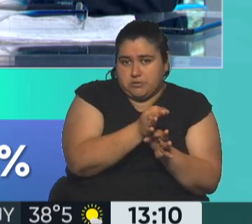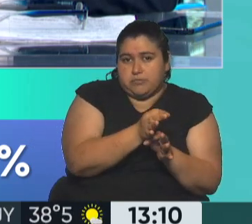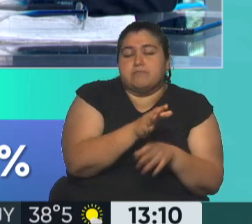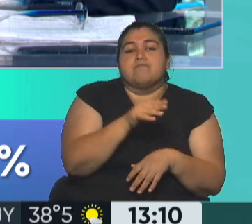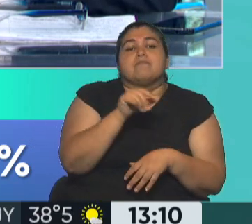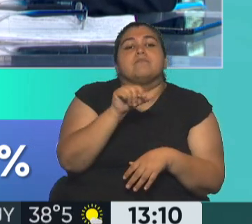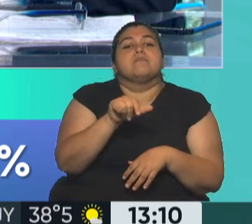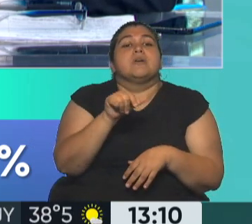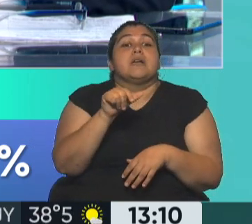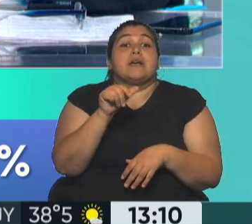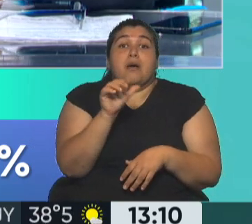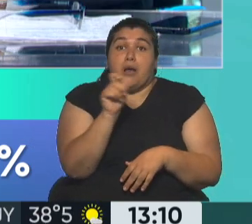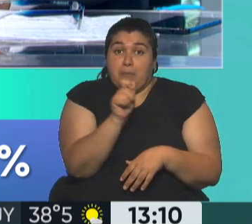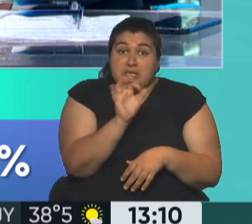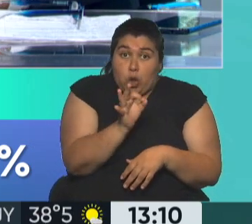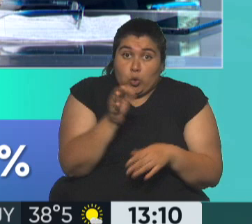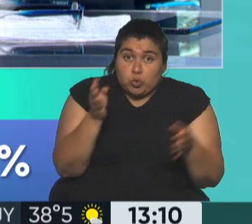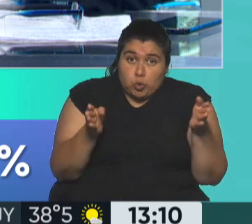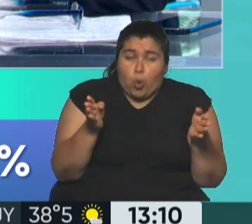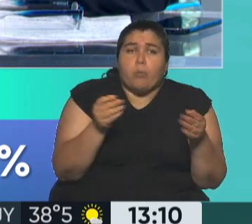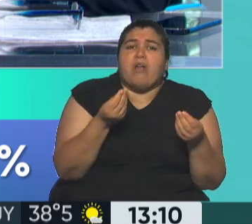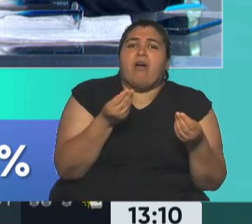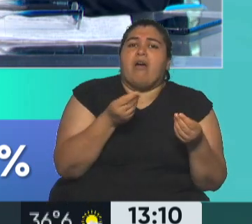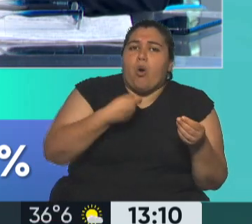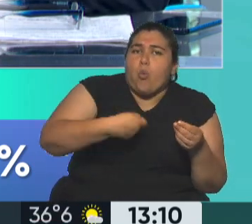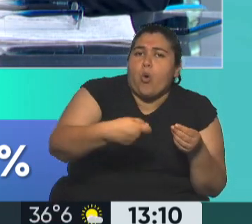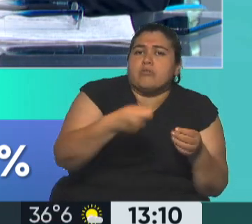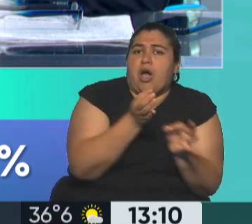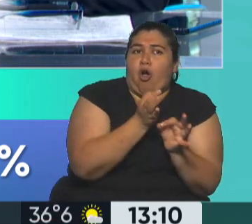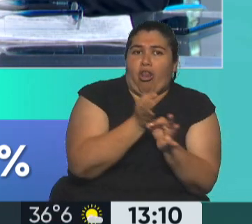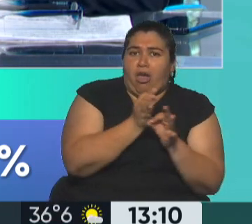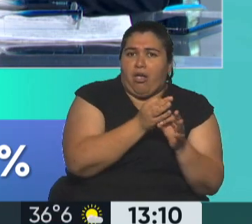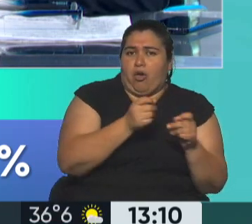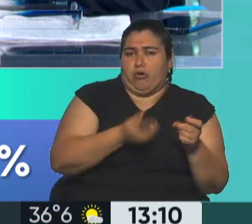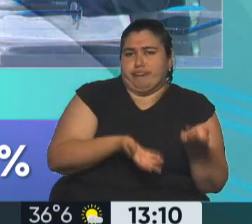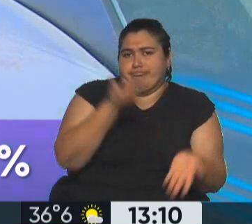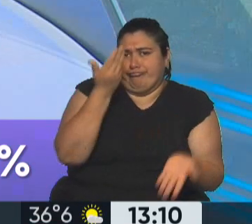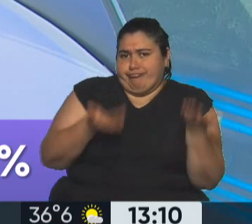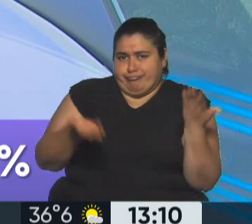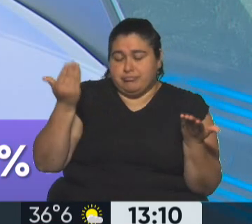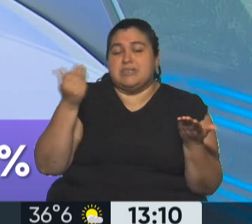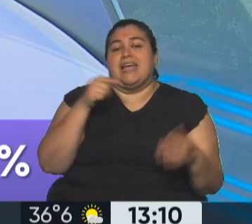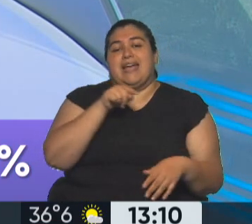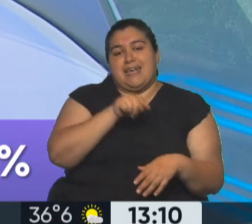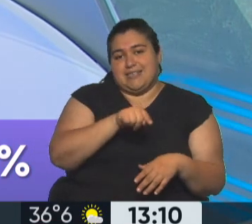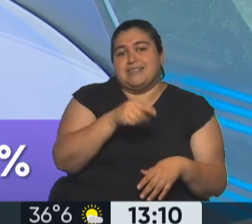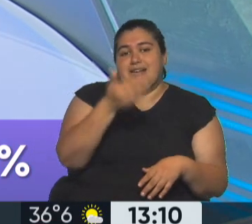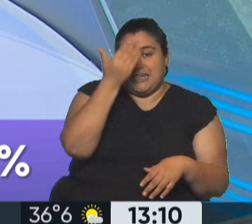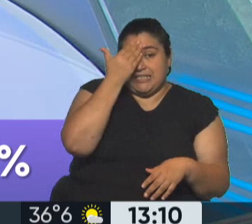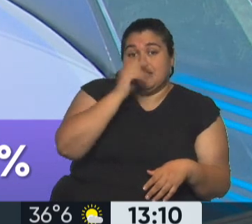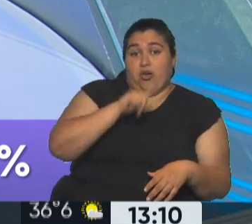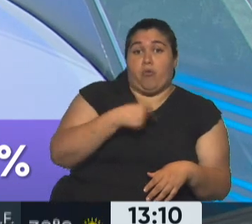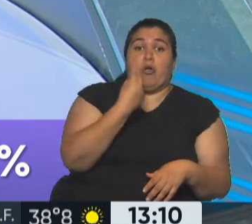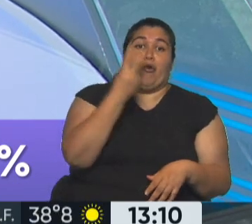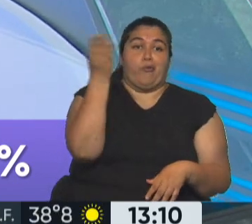qué? Porque octubre fue un mes de actualización de las cuotas en los colegios privados y le da un 15,2% como